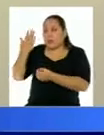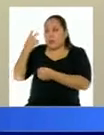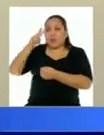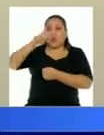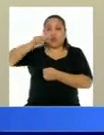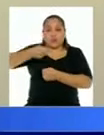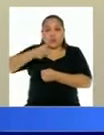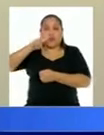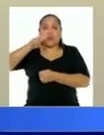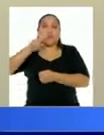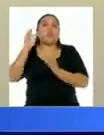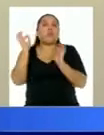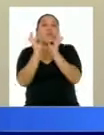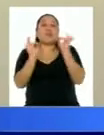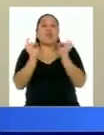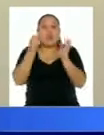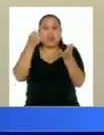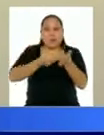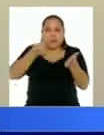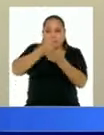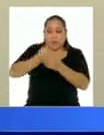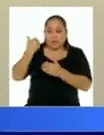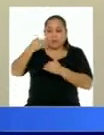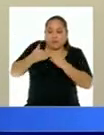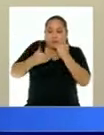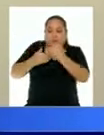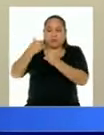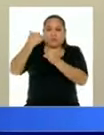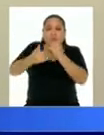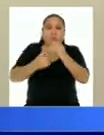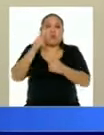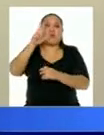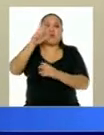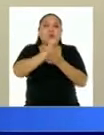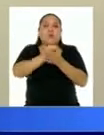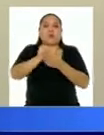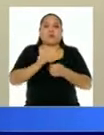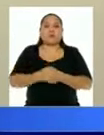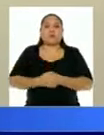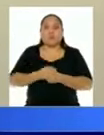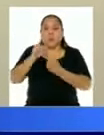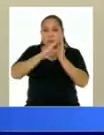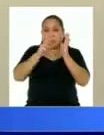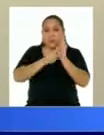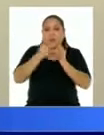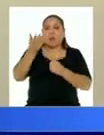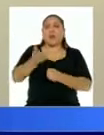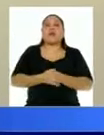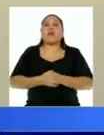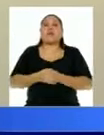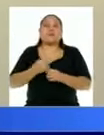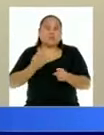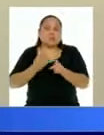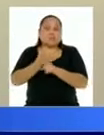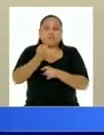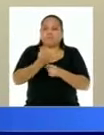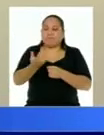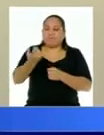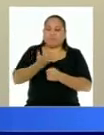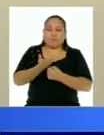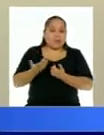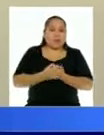no hayan aportado consecutivamente por tres meses, es decir, los que han estado afectados, que han